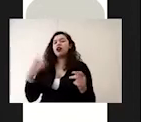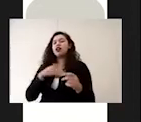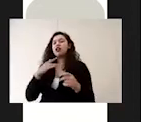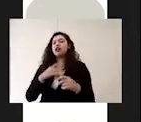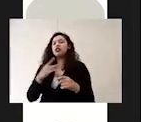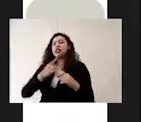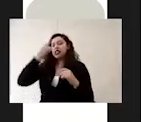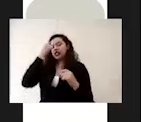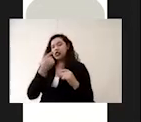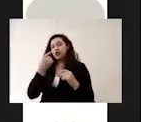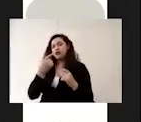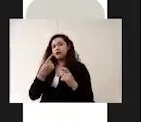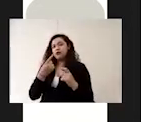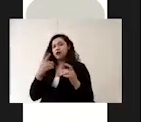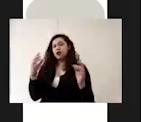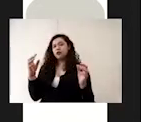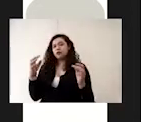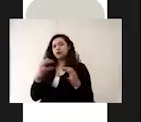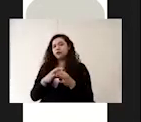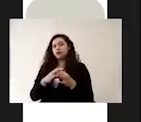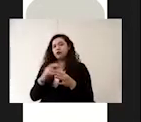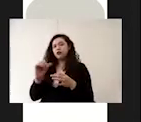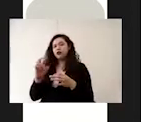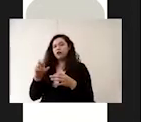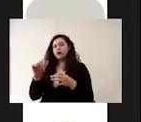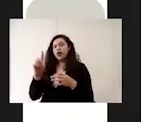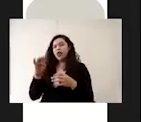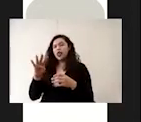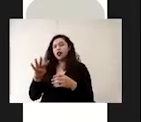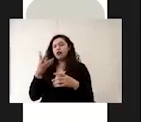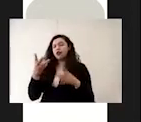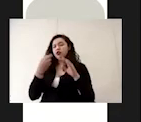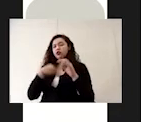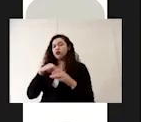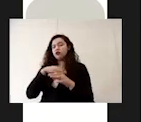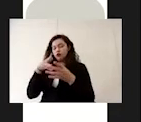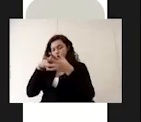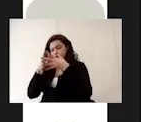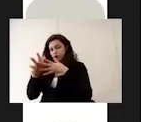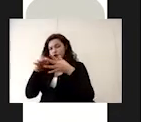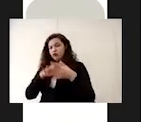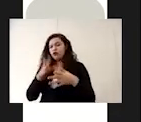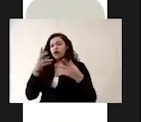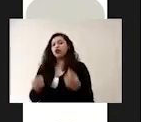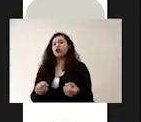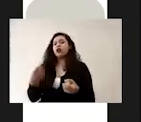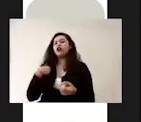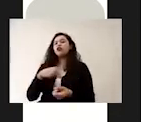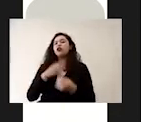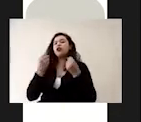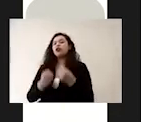relacionado con el COVID-19 entonces si nuestro filtro sanitario no funciona correctamente